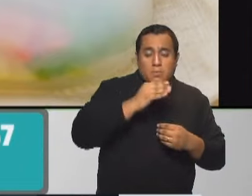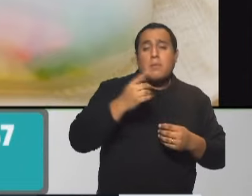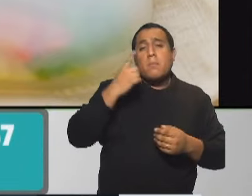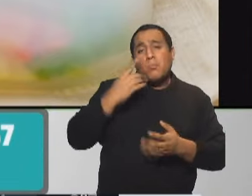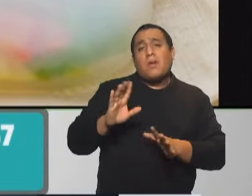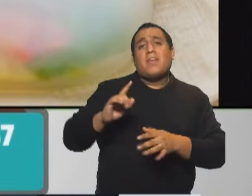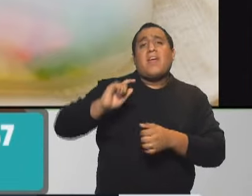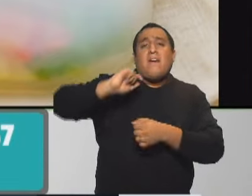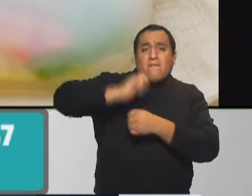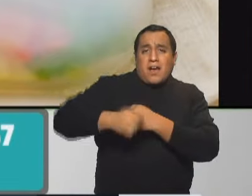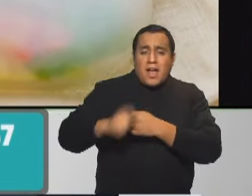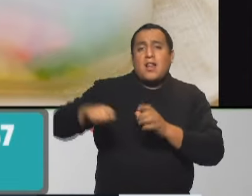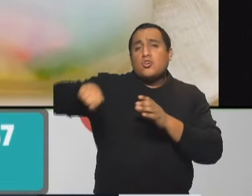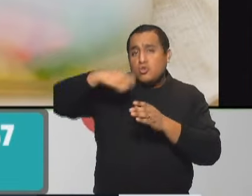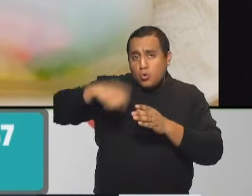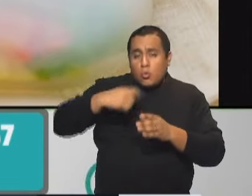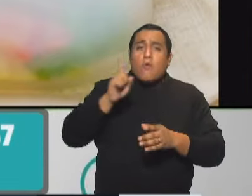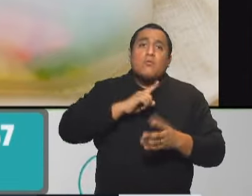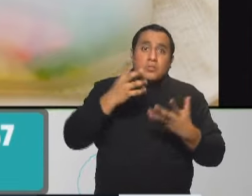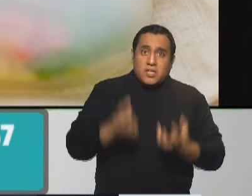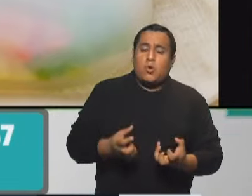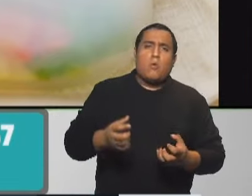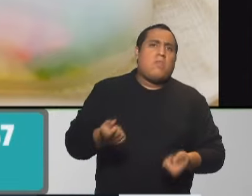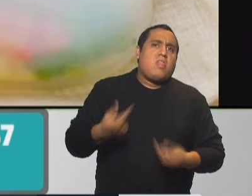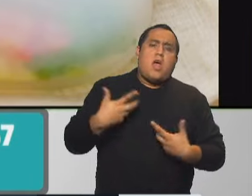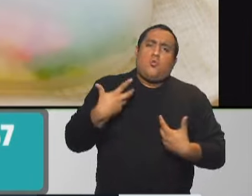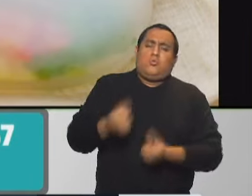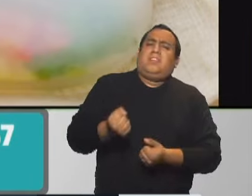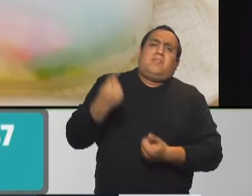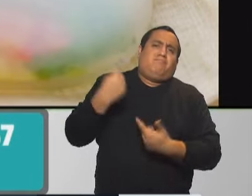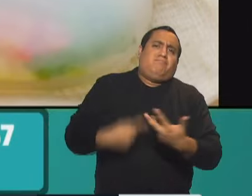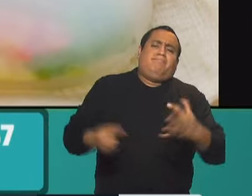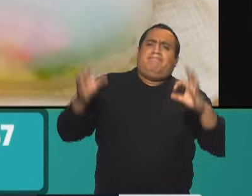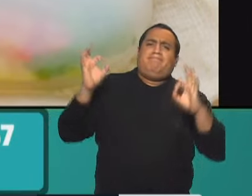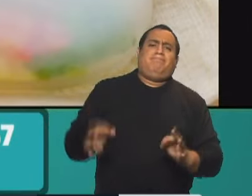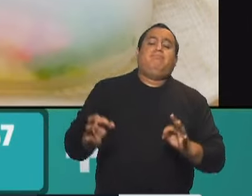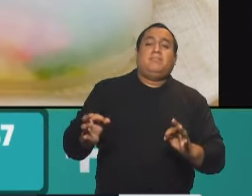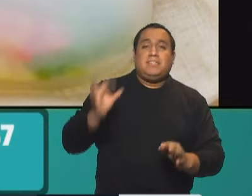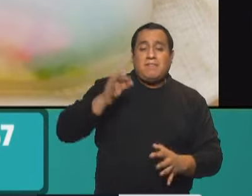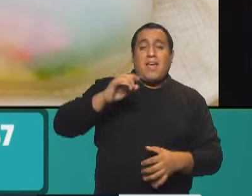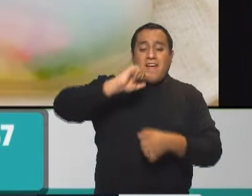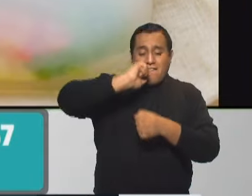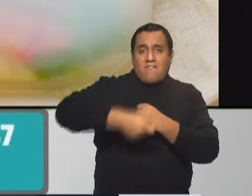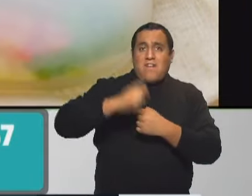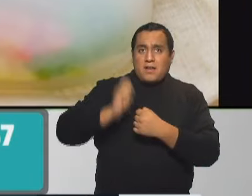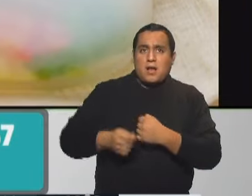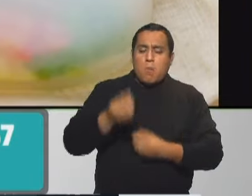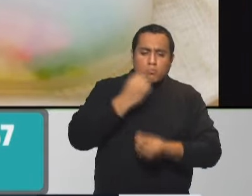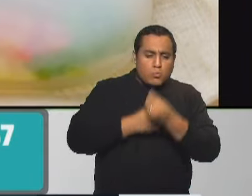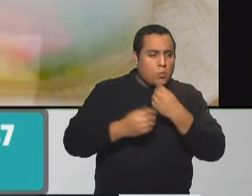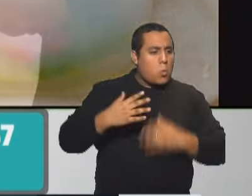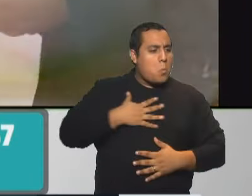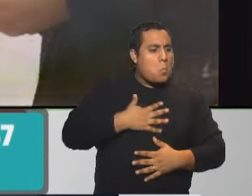yogur y frutos secos y realmente tenés todos los macronutrientes necesarios. Acordémonos que la banana aparte nos hace sentir mejor.